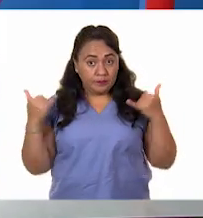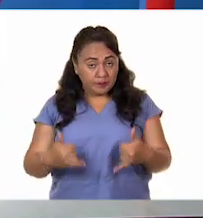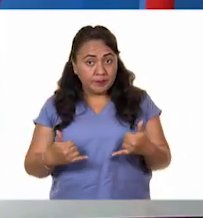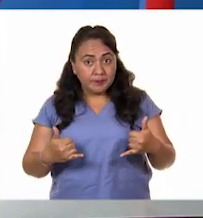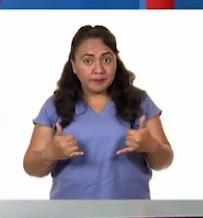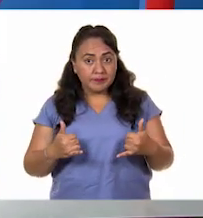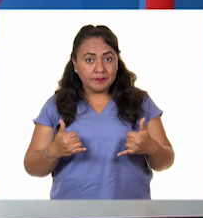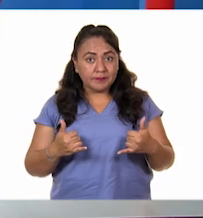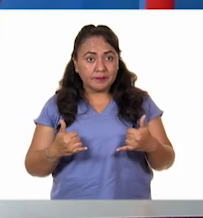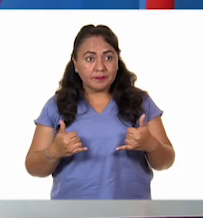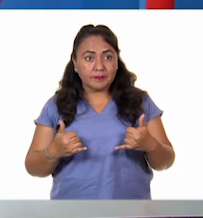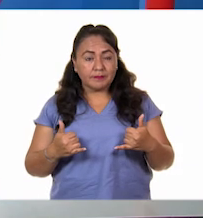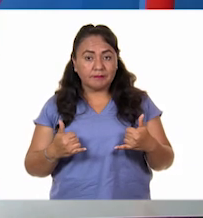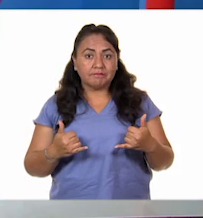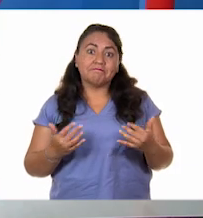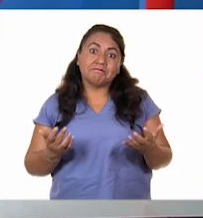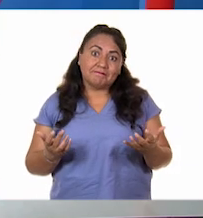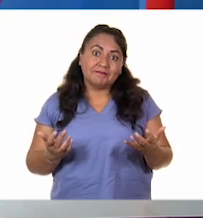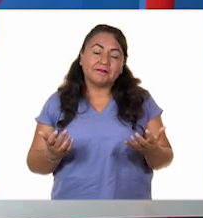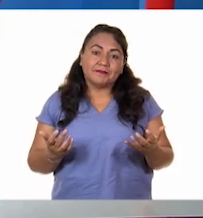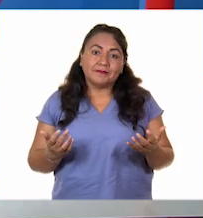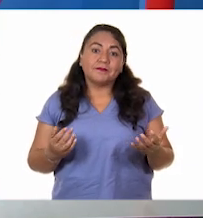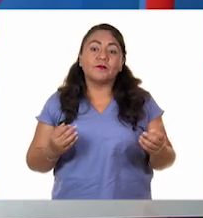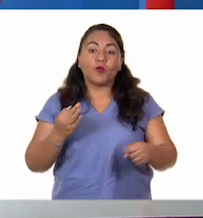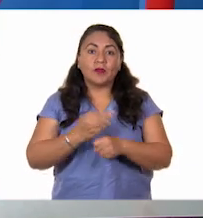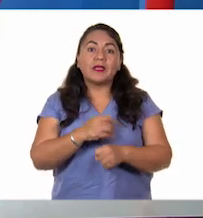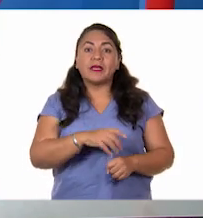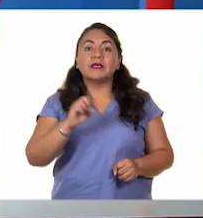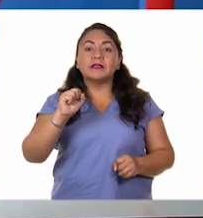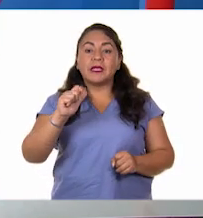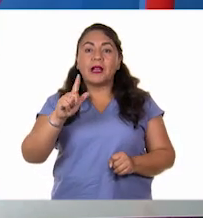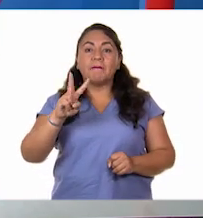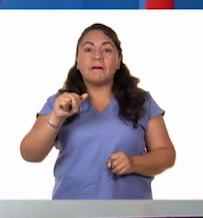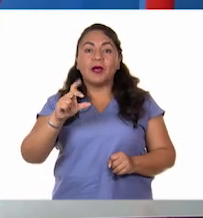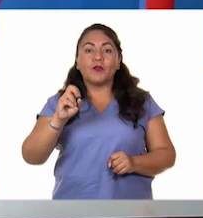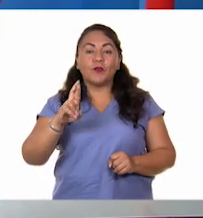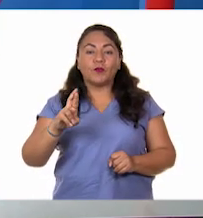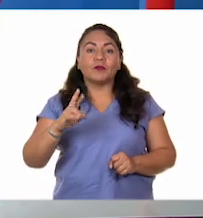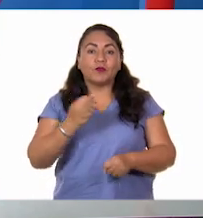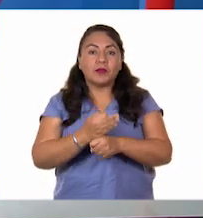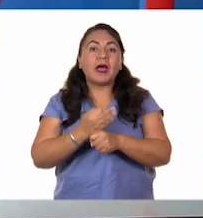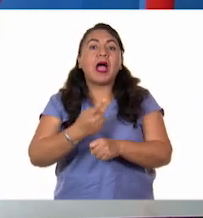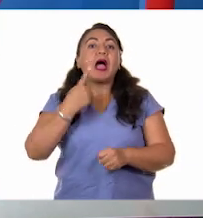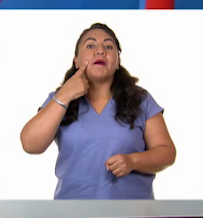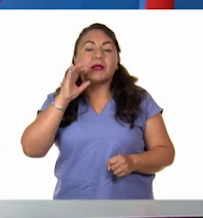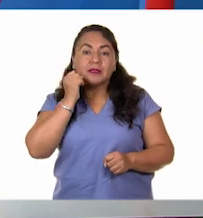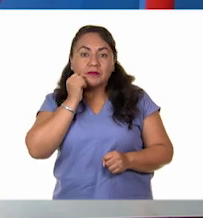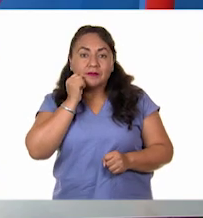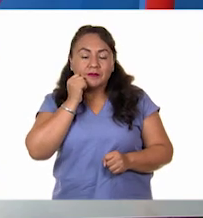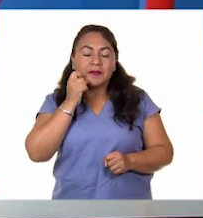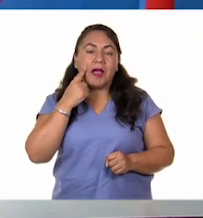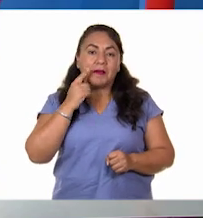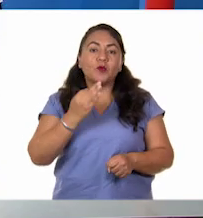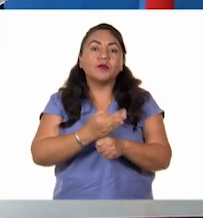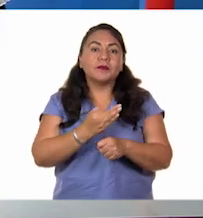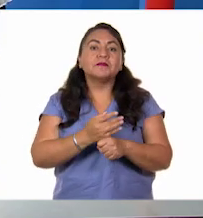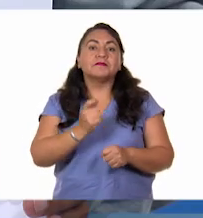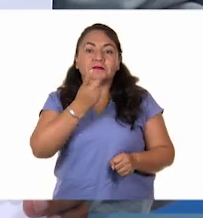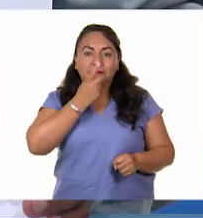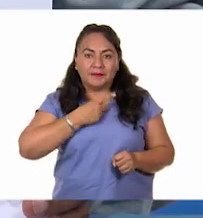pues sí, lo tiene que definir Salvador. Salvador. Vámonos con Salvador.